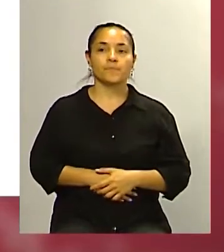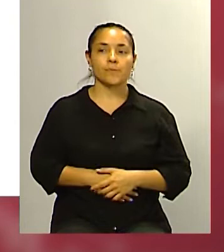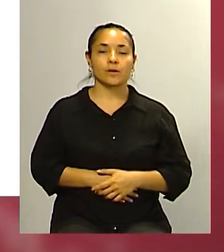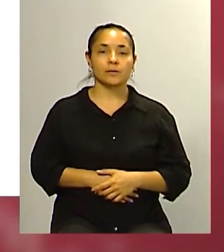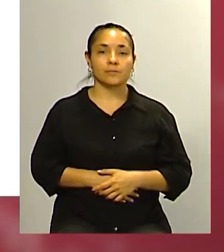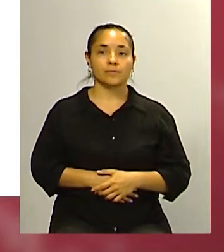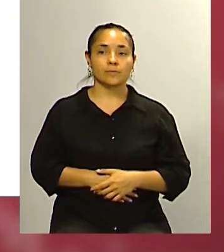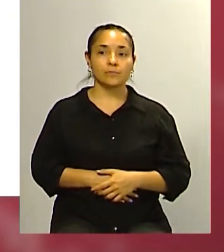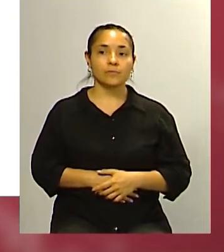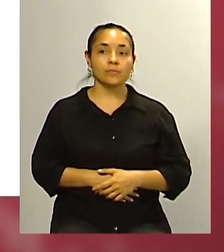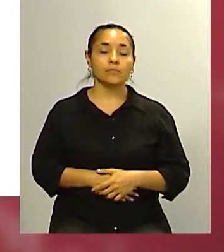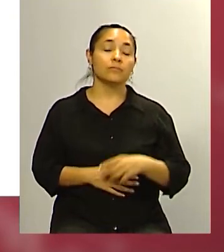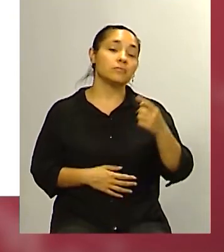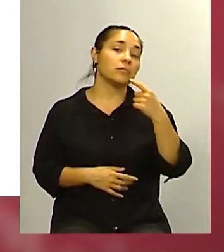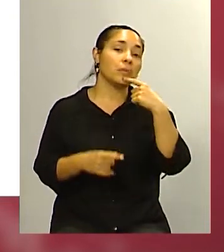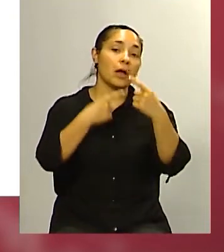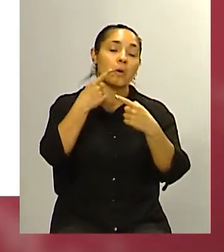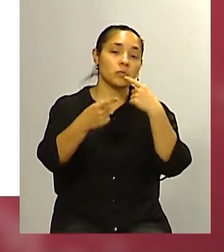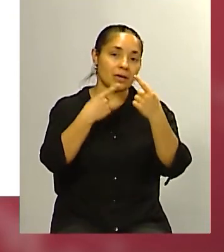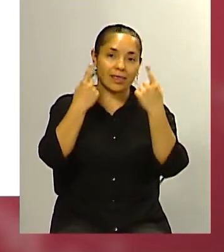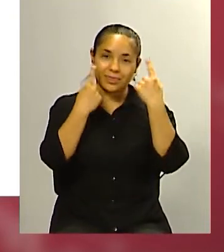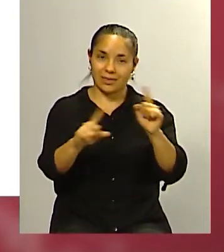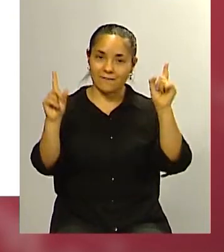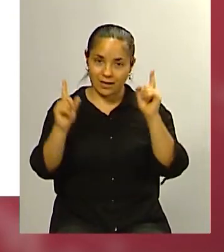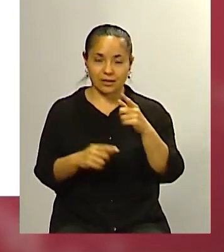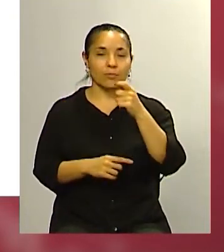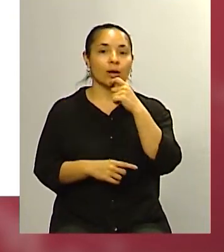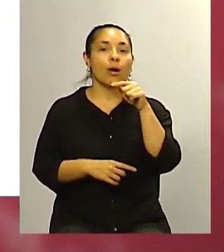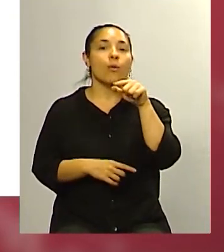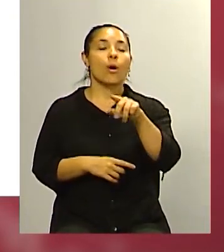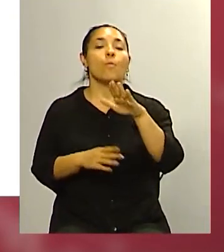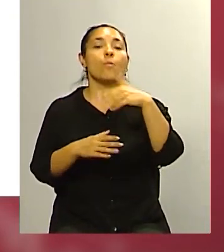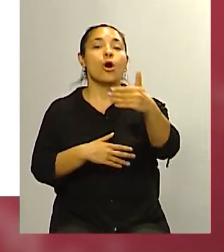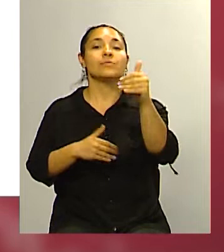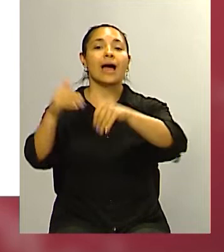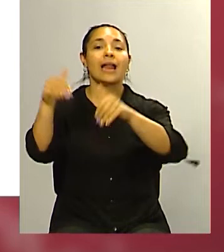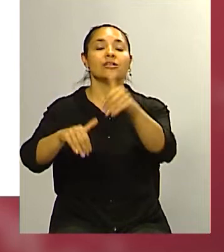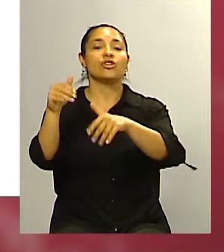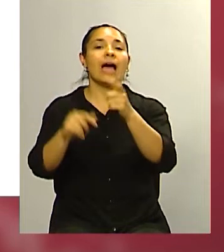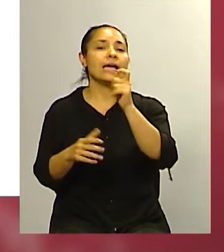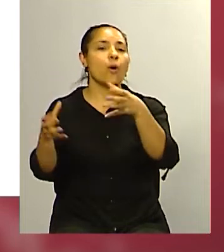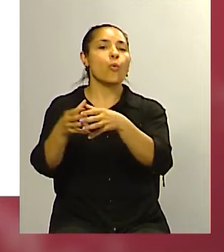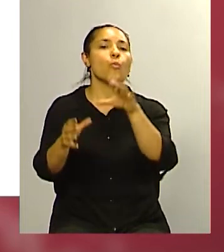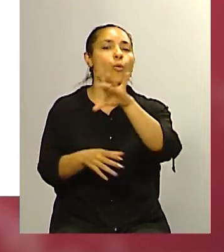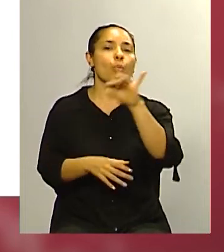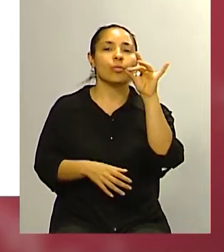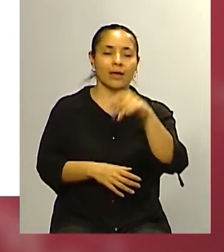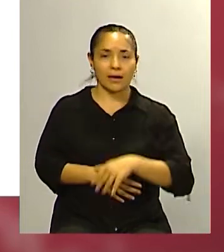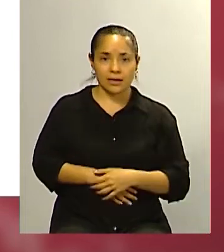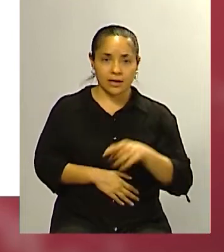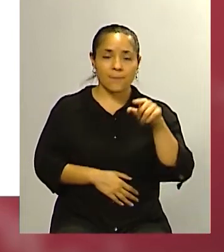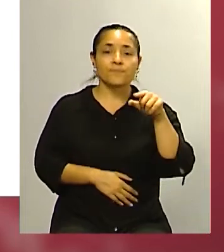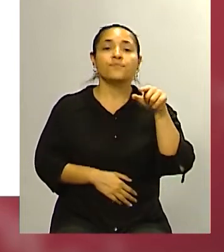cuando ya preguntamos diferente es a quién votaría en las próximas elecciones a qué frente el mendocino en un 52